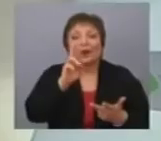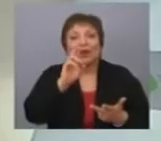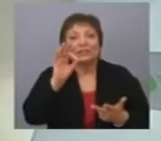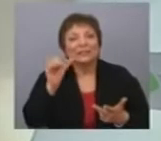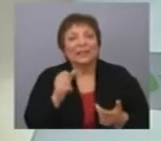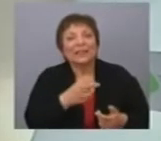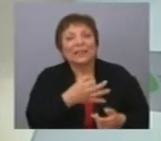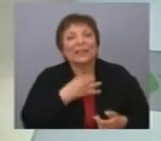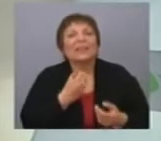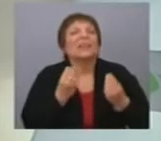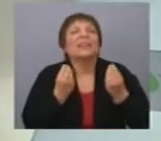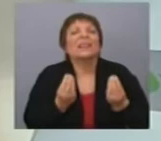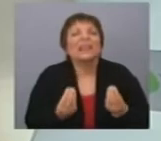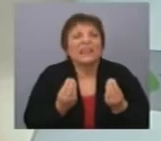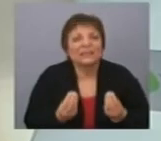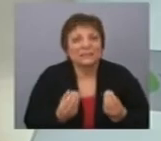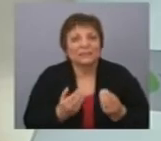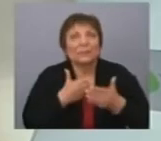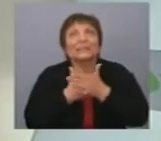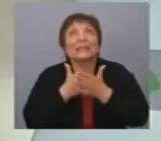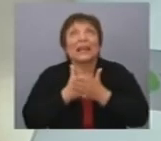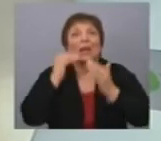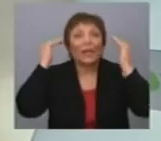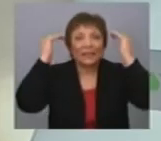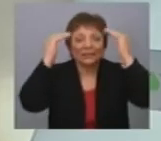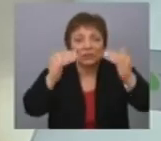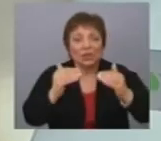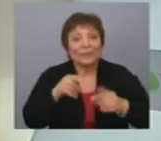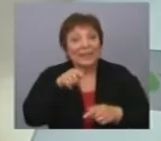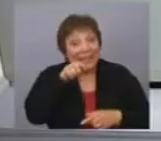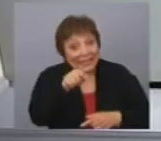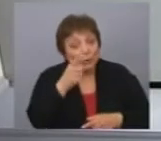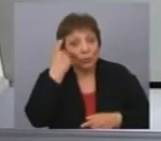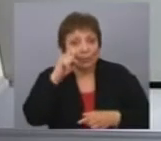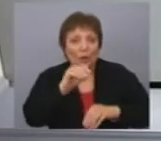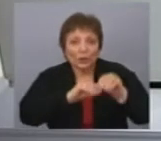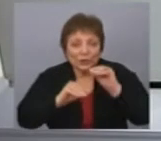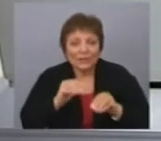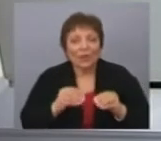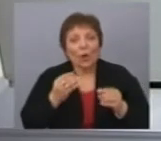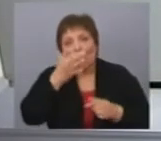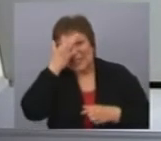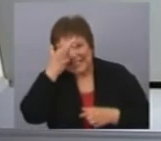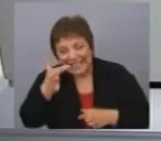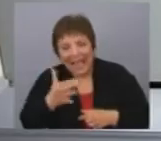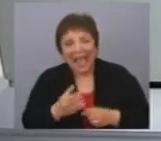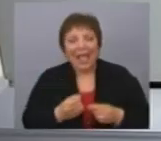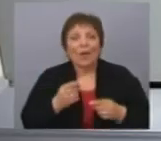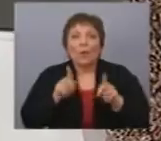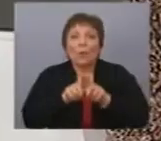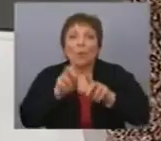¿Qué es Más Cerca del Cielo? Más Cerca del Cielo es un proyecto de popularización de ciencia en arqueología